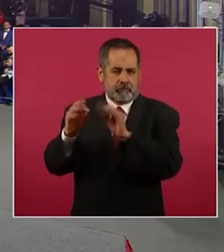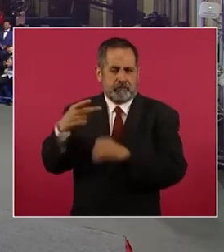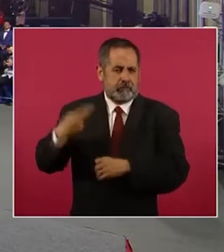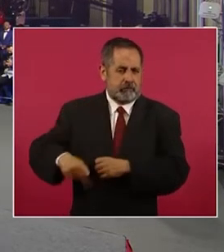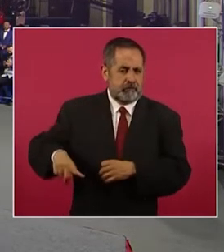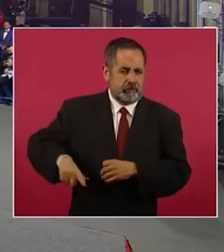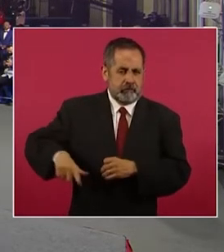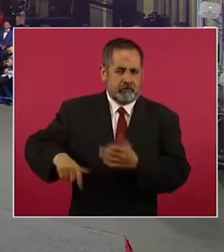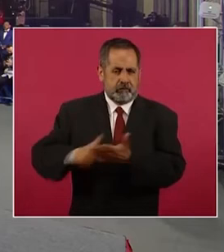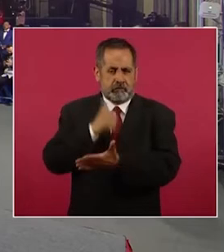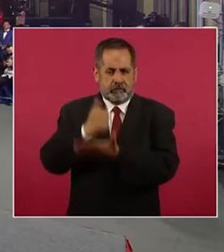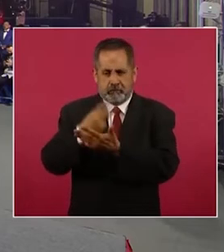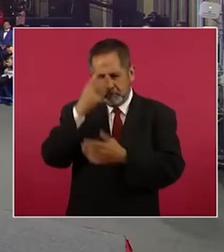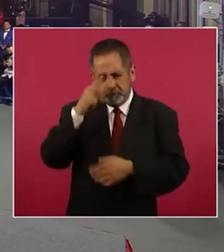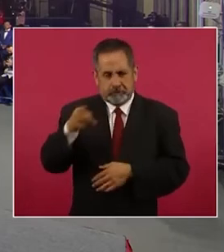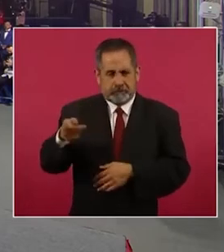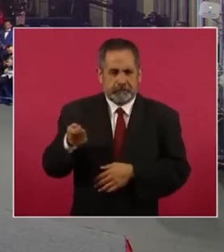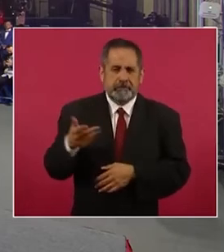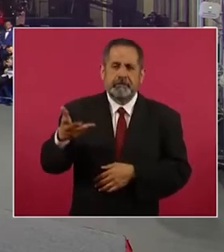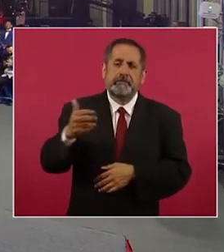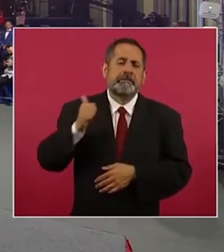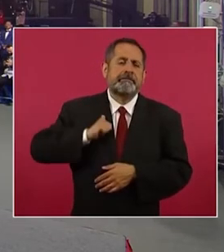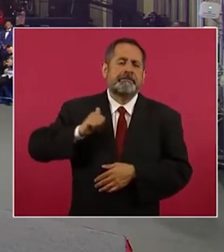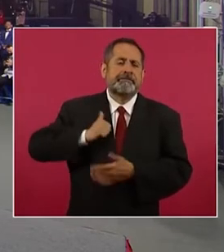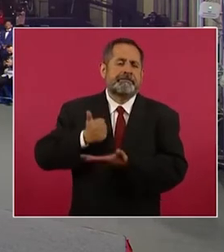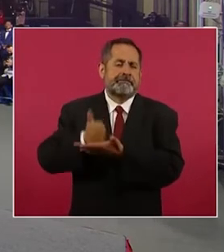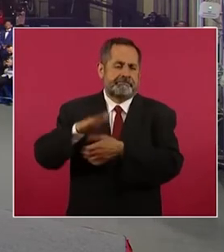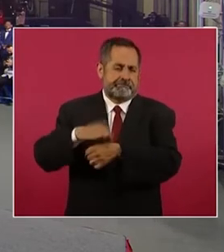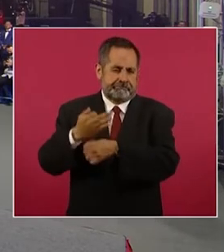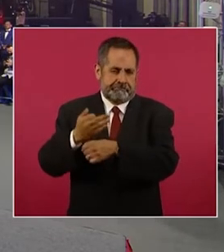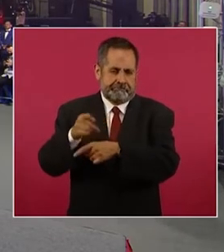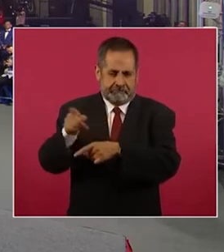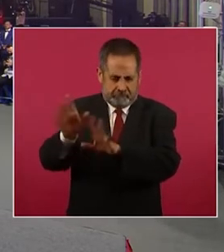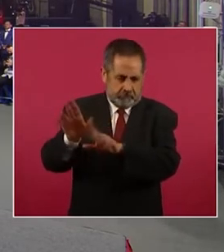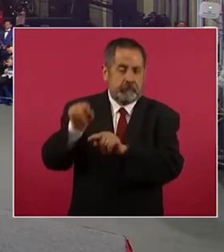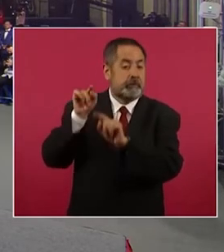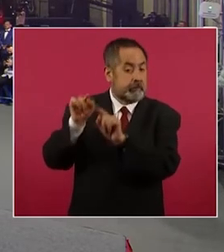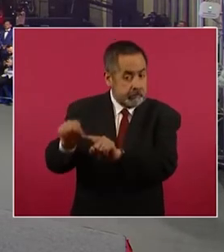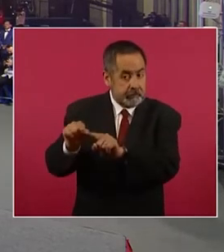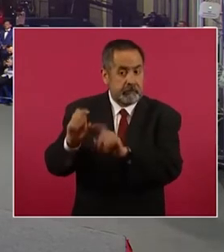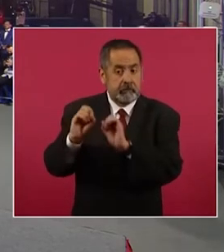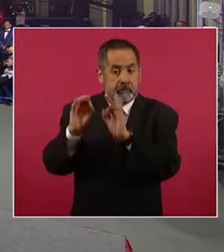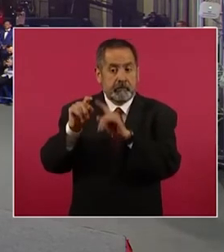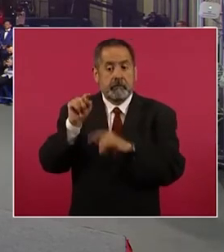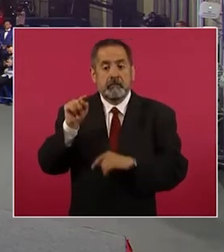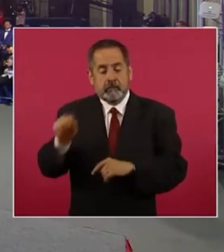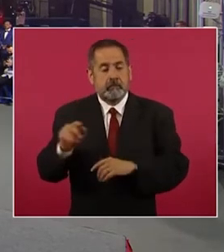en el antiguo ayuntamiento de que muchos extranjeros